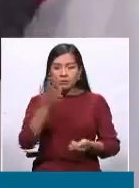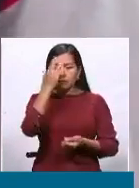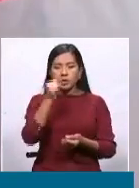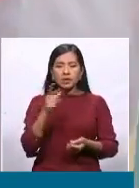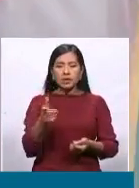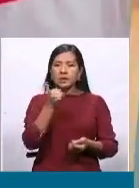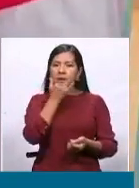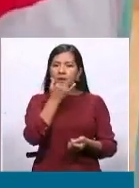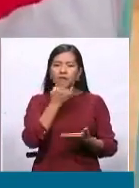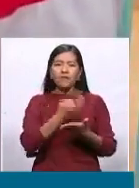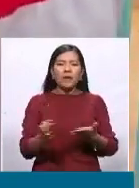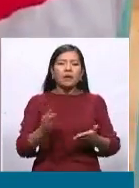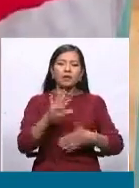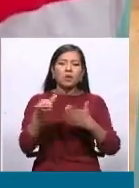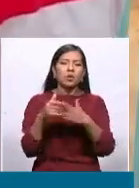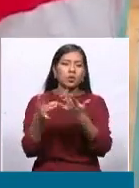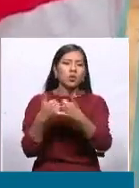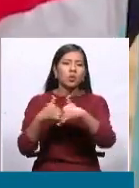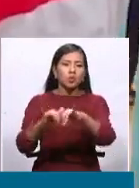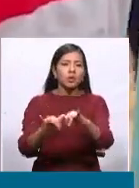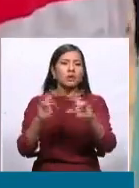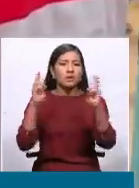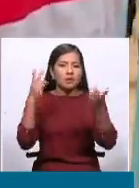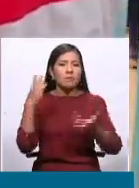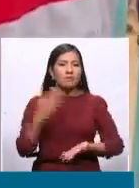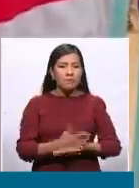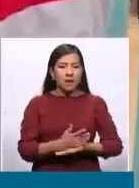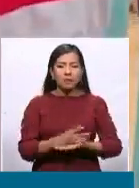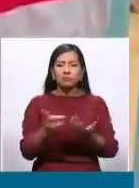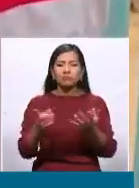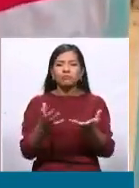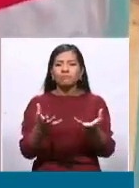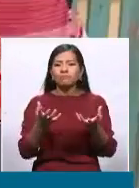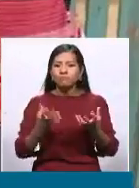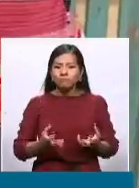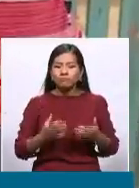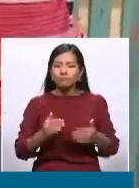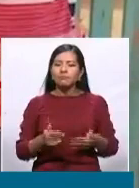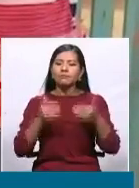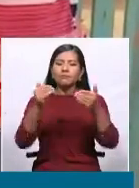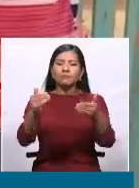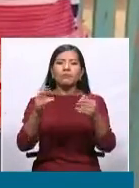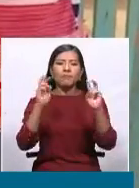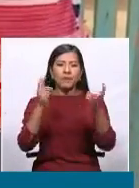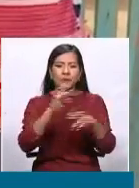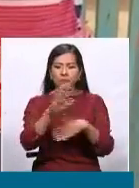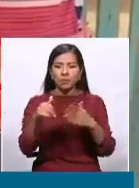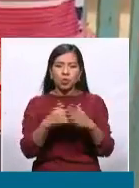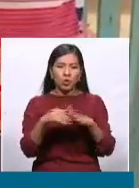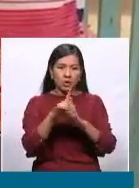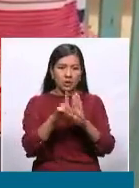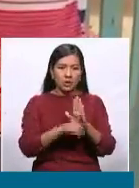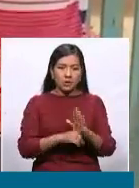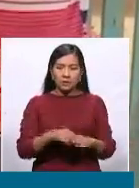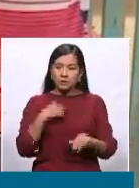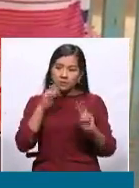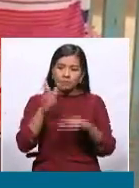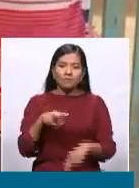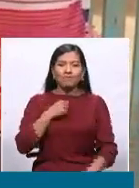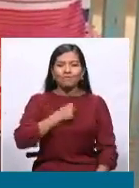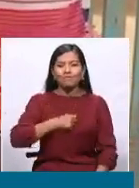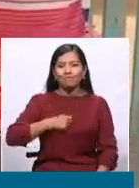intento de continuar con el paro, quieran llevar la discusión al legislativo. A mí me empena mucho,